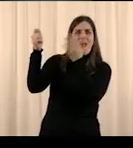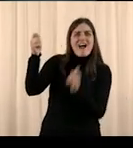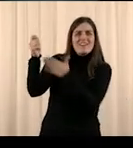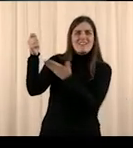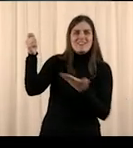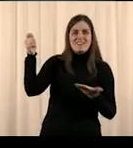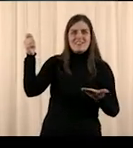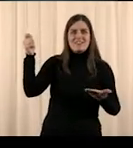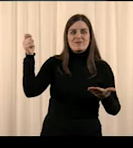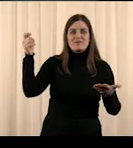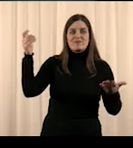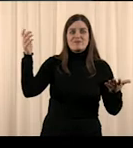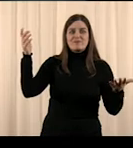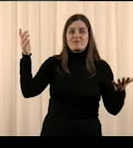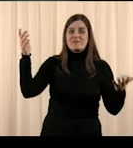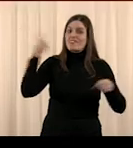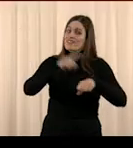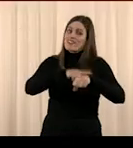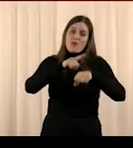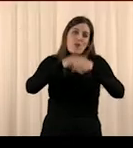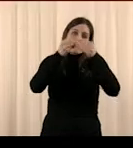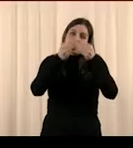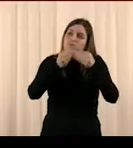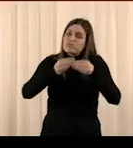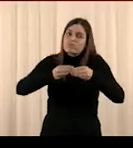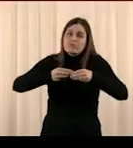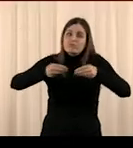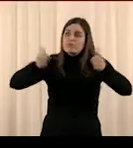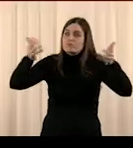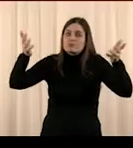El tiempo se nos va de las manos.